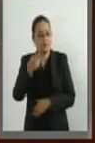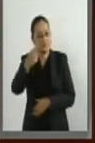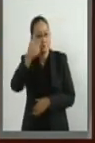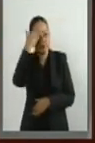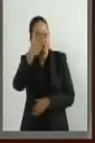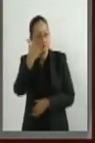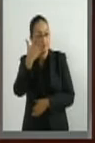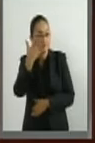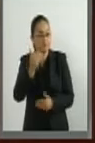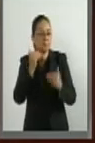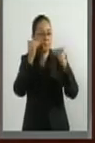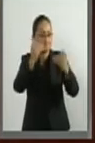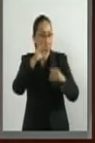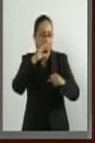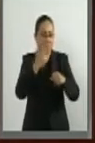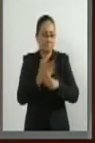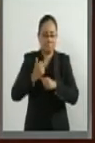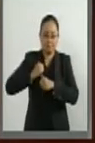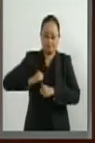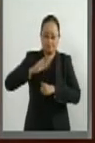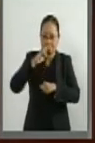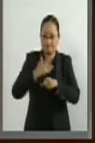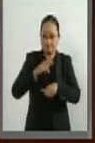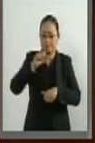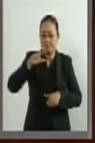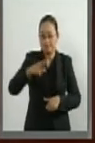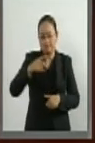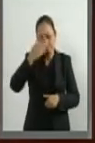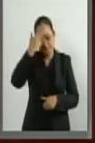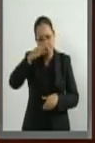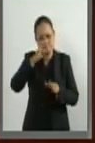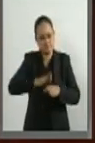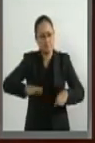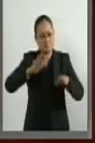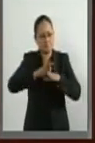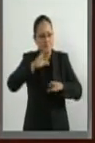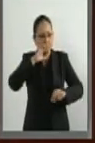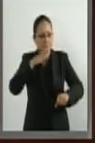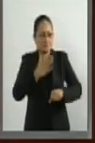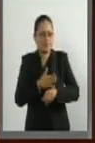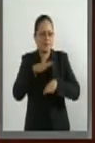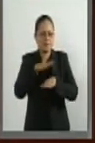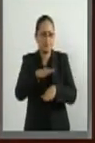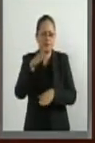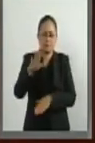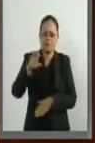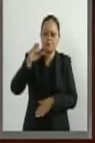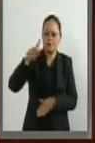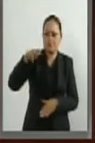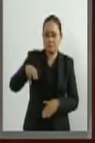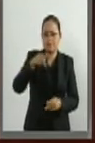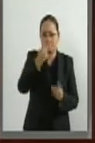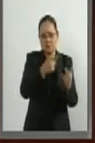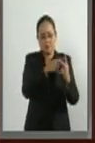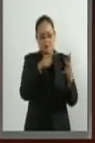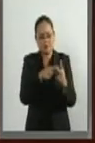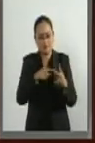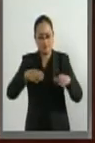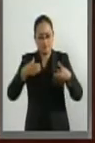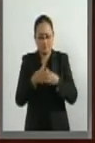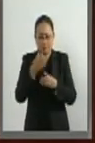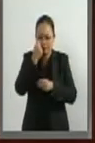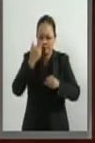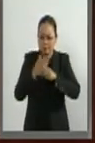reconocemos el papel que han jugado el presidente Enrique Peña Nieto y usted y la Cancillería